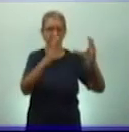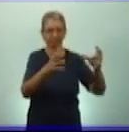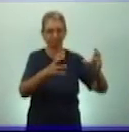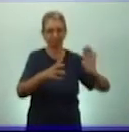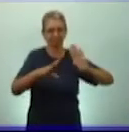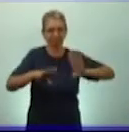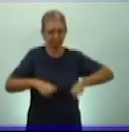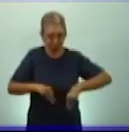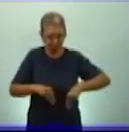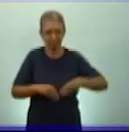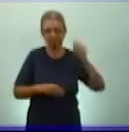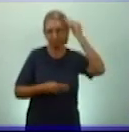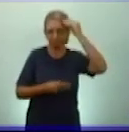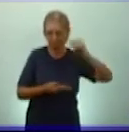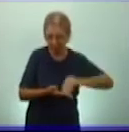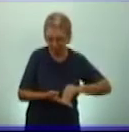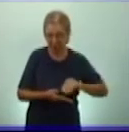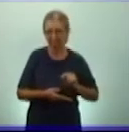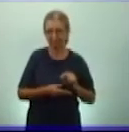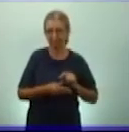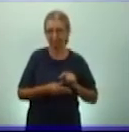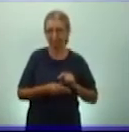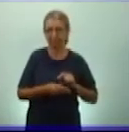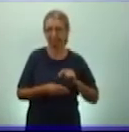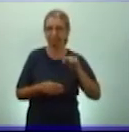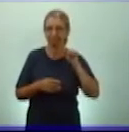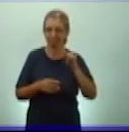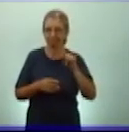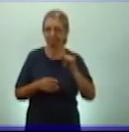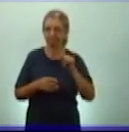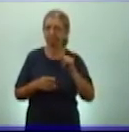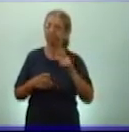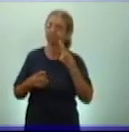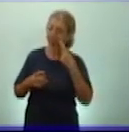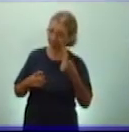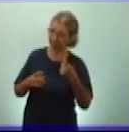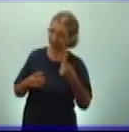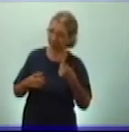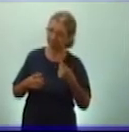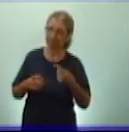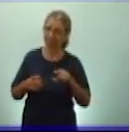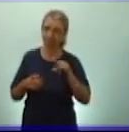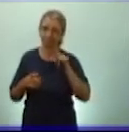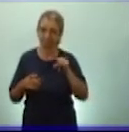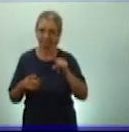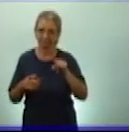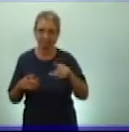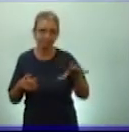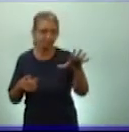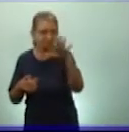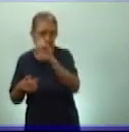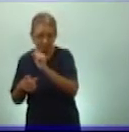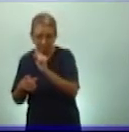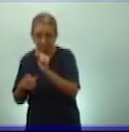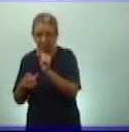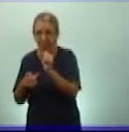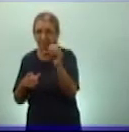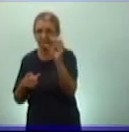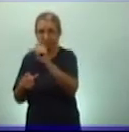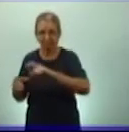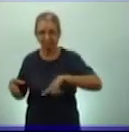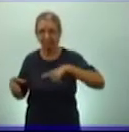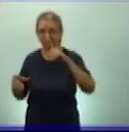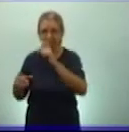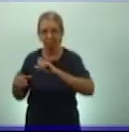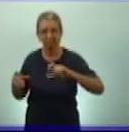Recordarán ustedes. Y como siempre les digo, insisto en esta idea, queridos estudiantes, en todas las sociedades divididas en clases, en